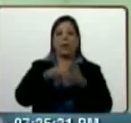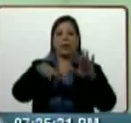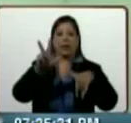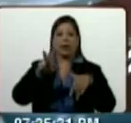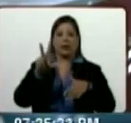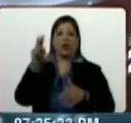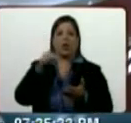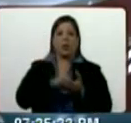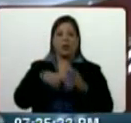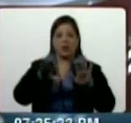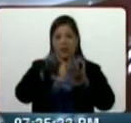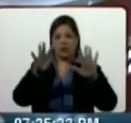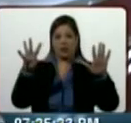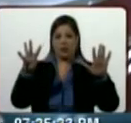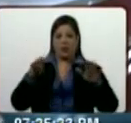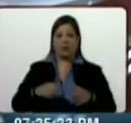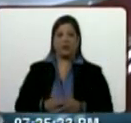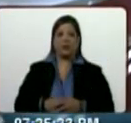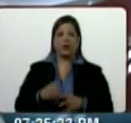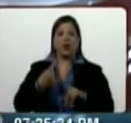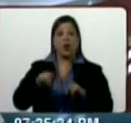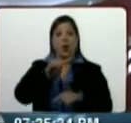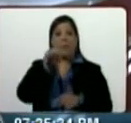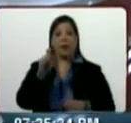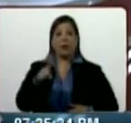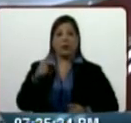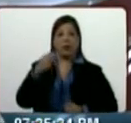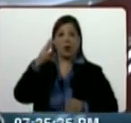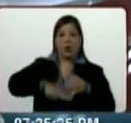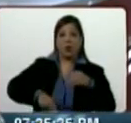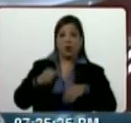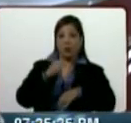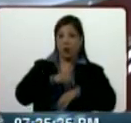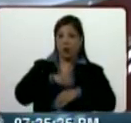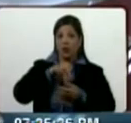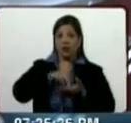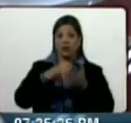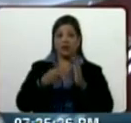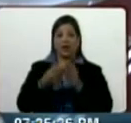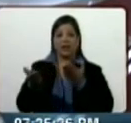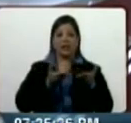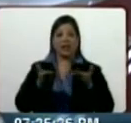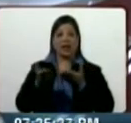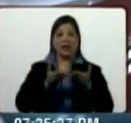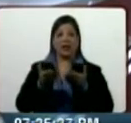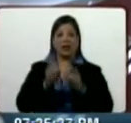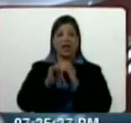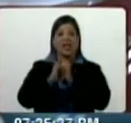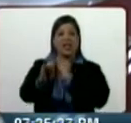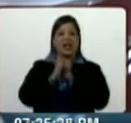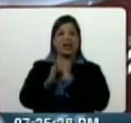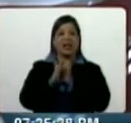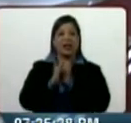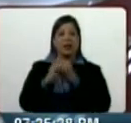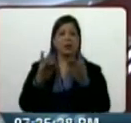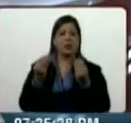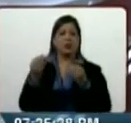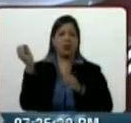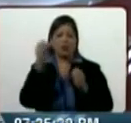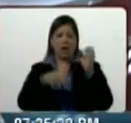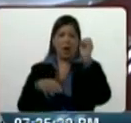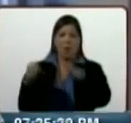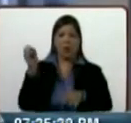Ahora, Vicepresidente, una de las cosas que han venido sucediendo en las últimas horas tiene que ver con el servicio de Internet. Han reportado en algunos